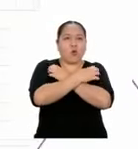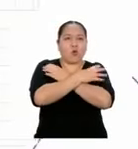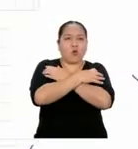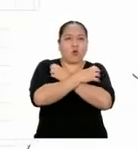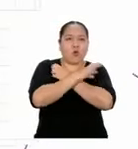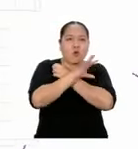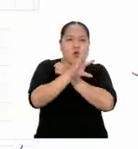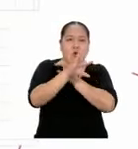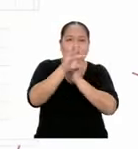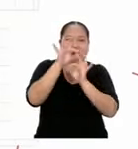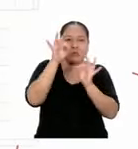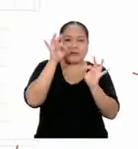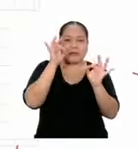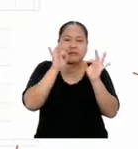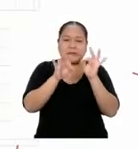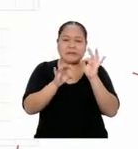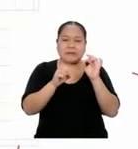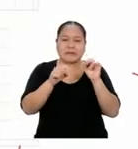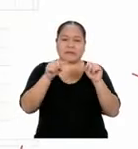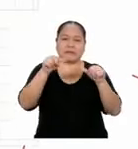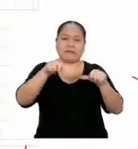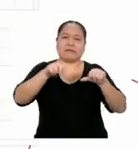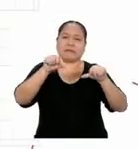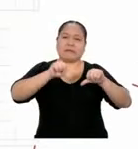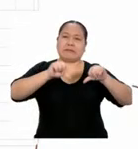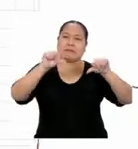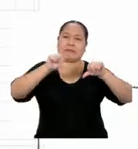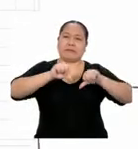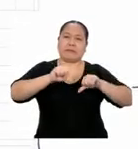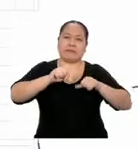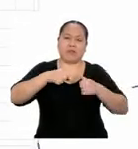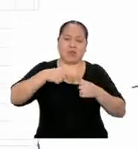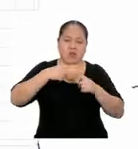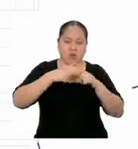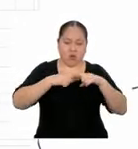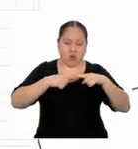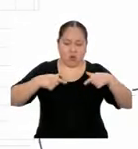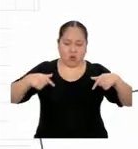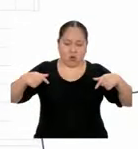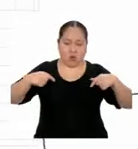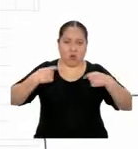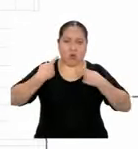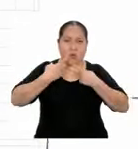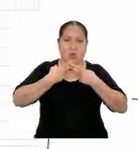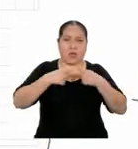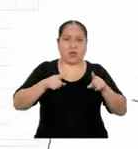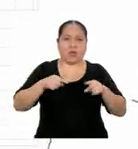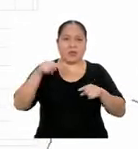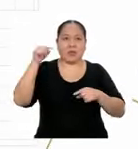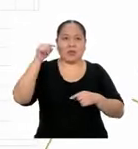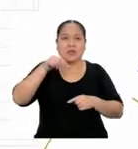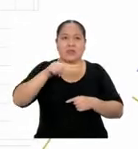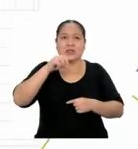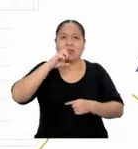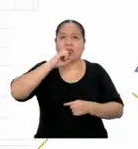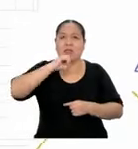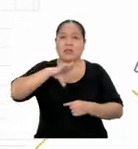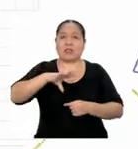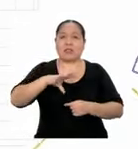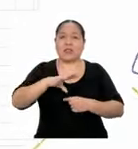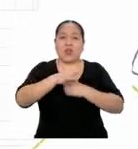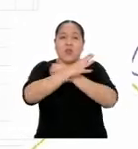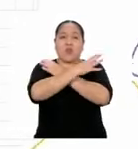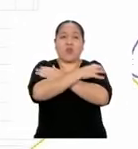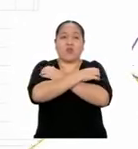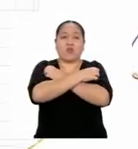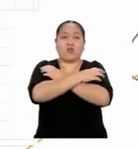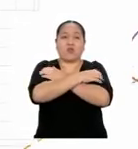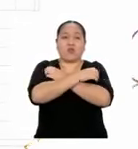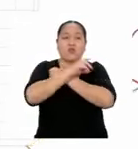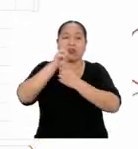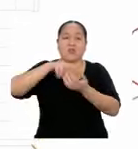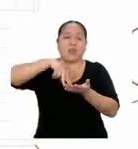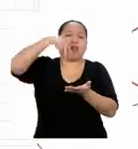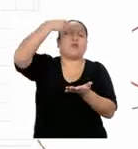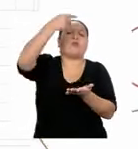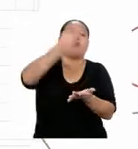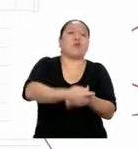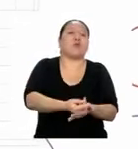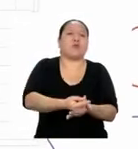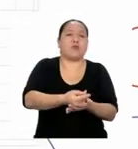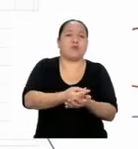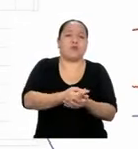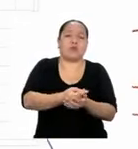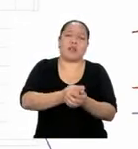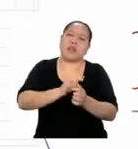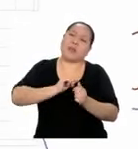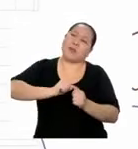morgue de osos con un mensaje que decía, La autopsia determina que Osito de peluche se tropezó y cayó de la